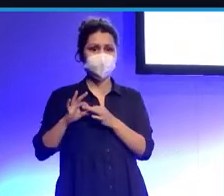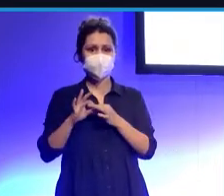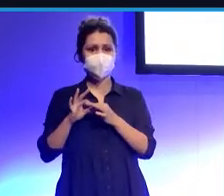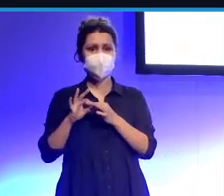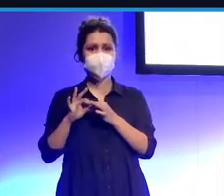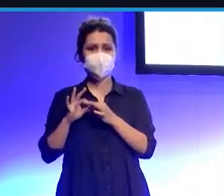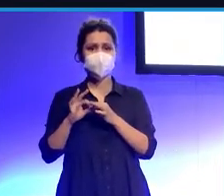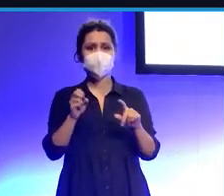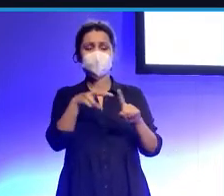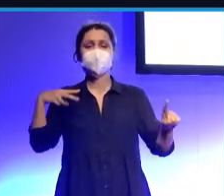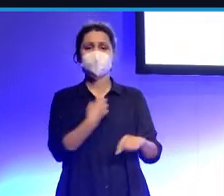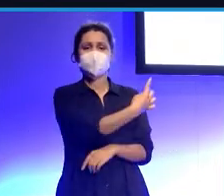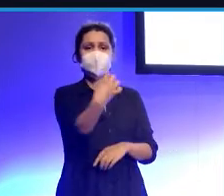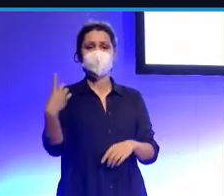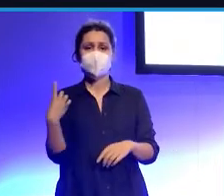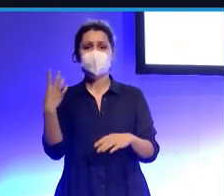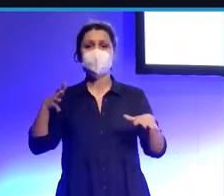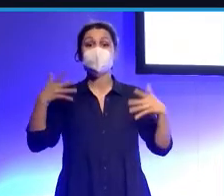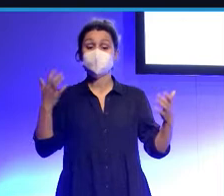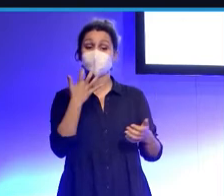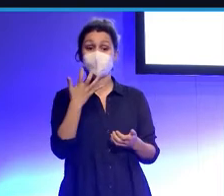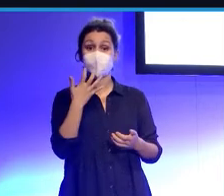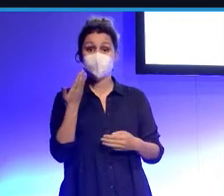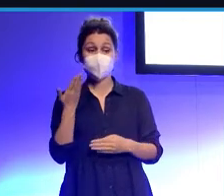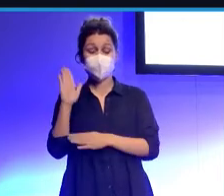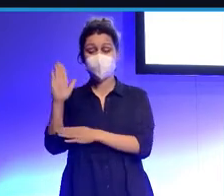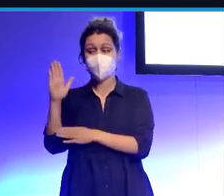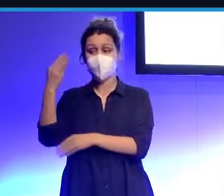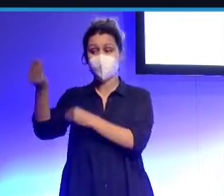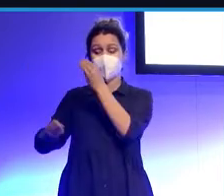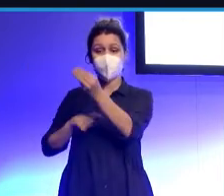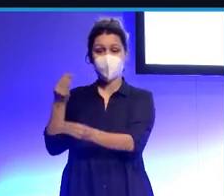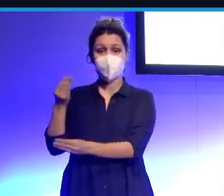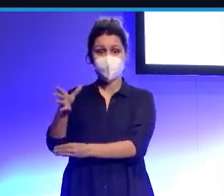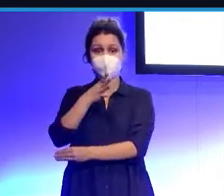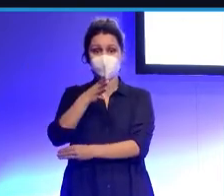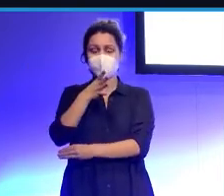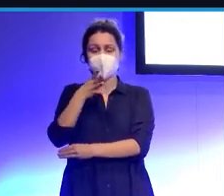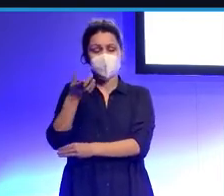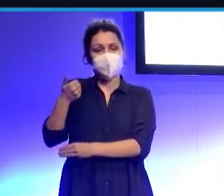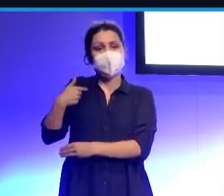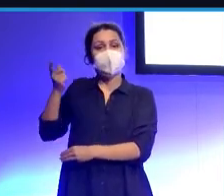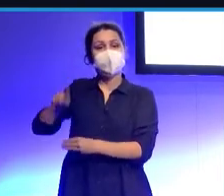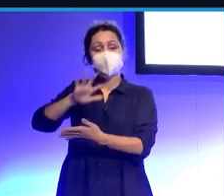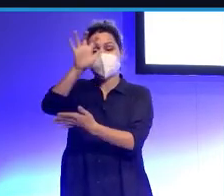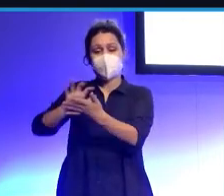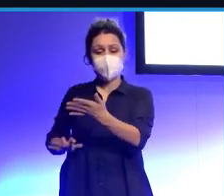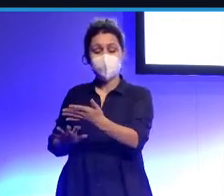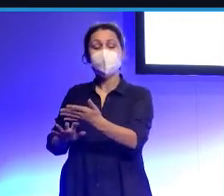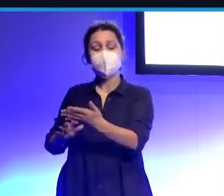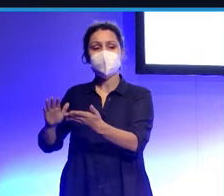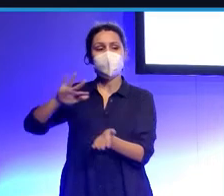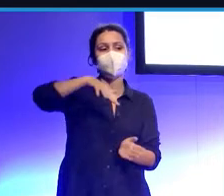este ha venido, viene muy bien a colación este ejemplo, que bueno, de un artículo que ha salido justo este mes, que habla sobre un estudio,